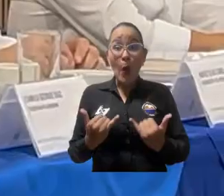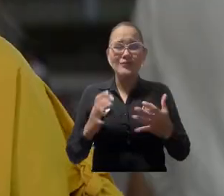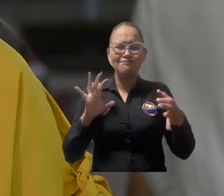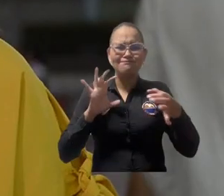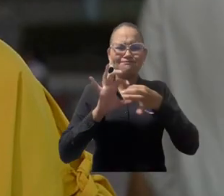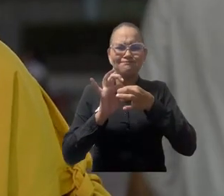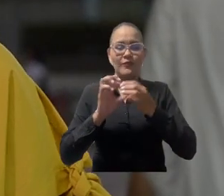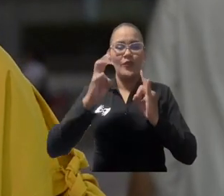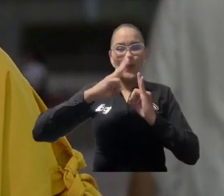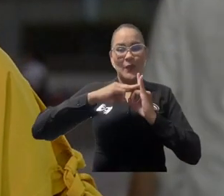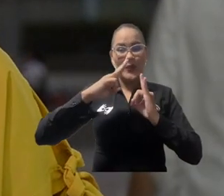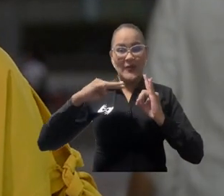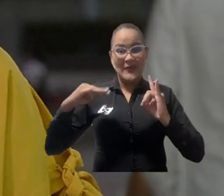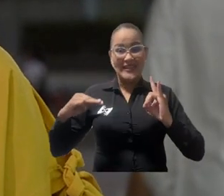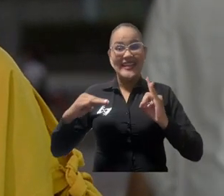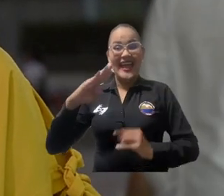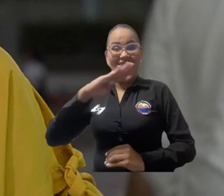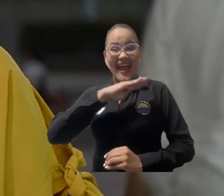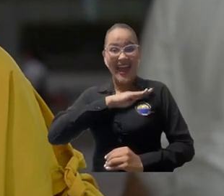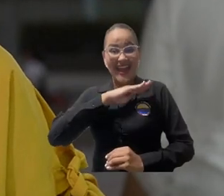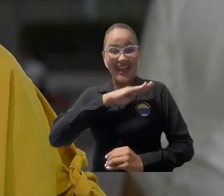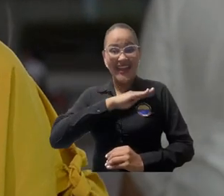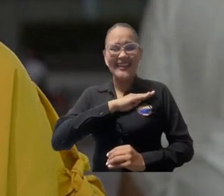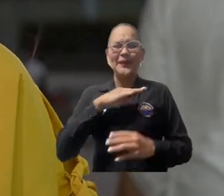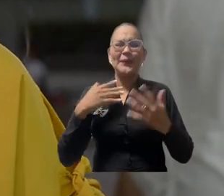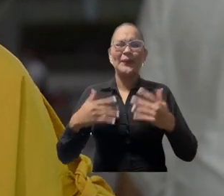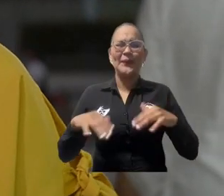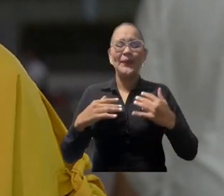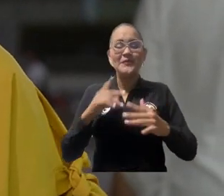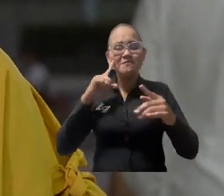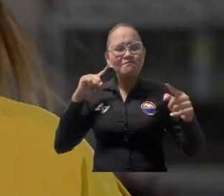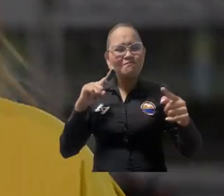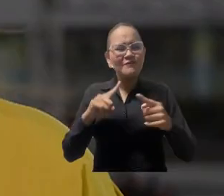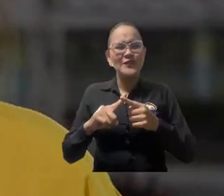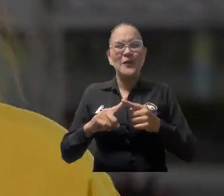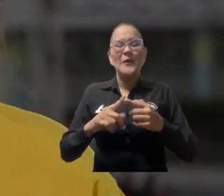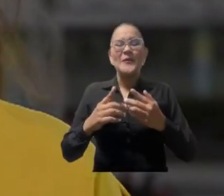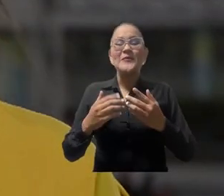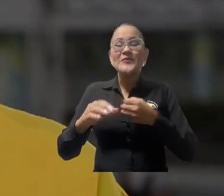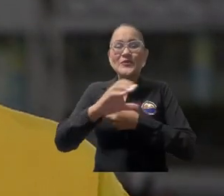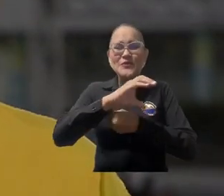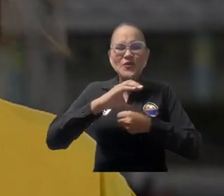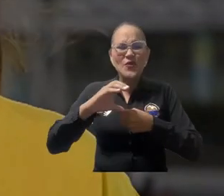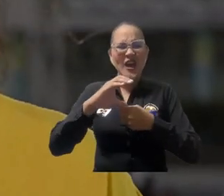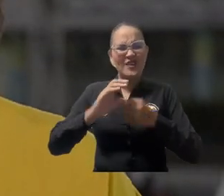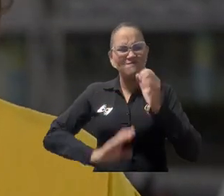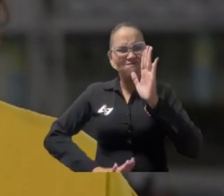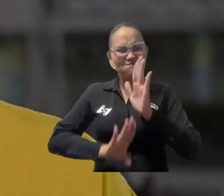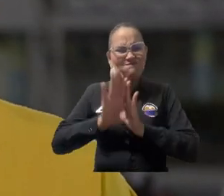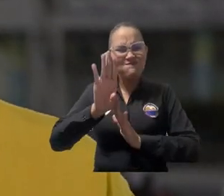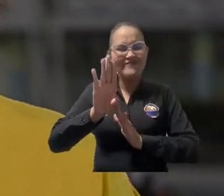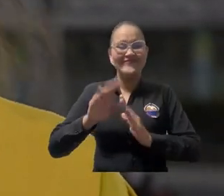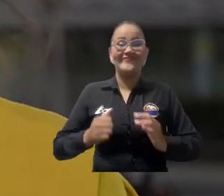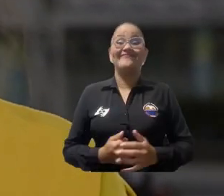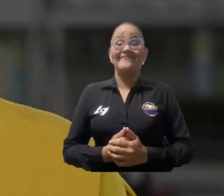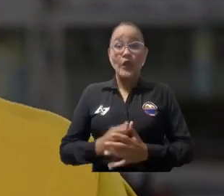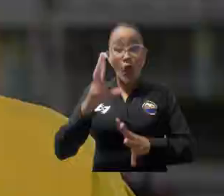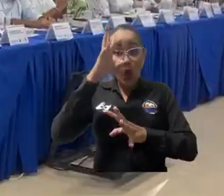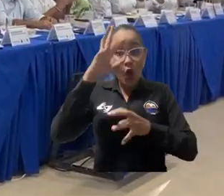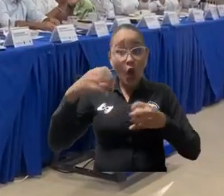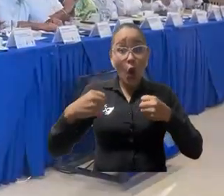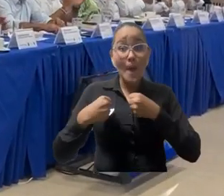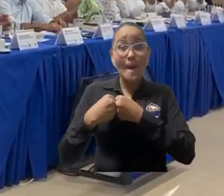Hoy se articula la Universidad del Magdalena, la Alcaldía, en aras de construir una ciudad próspera.